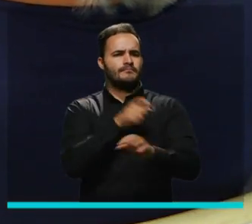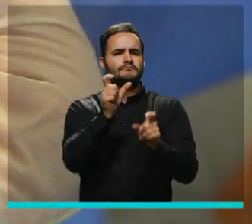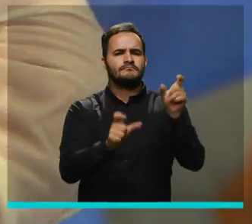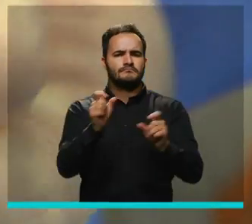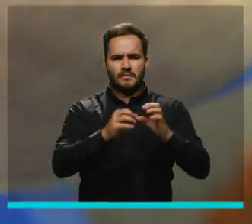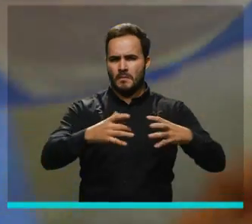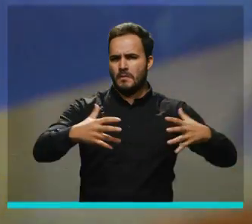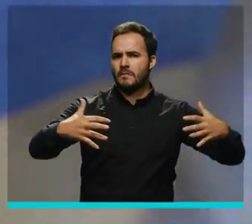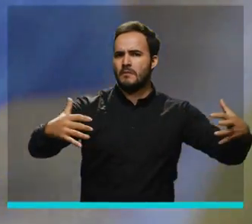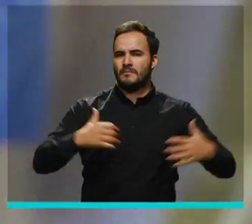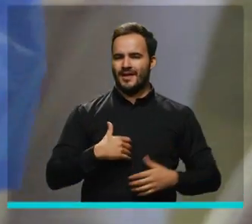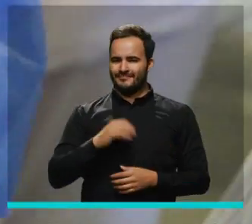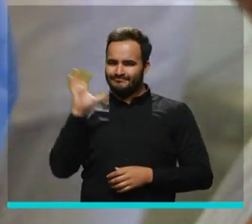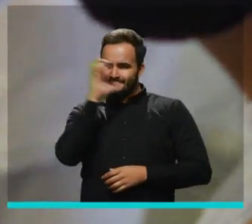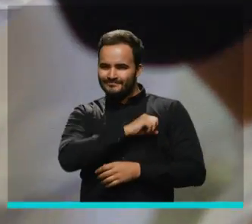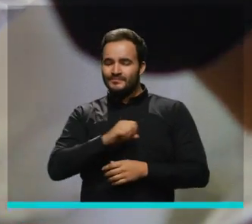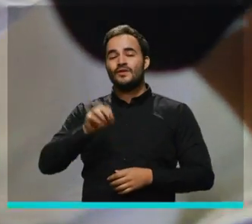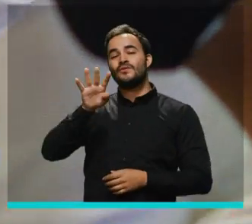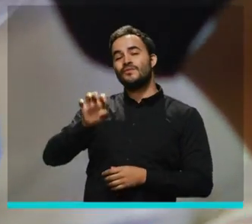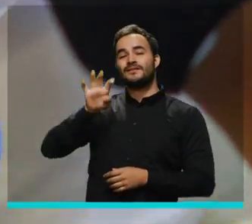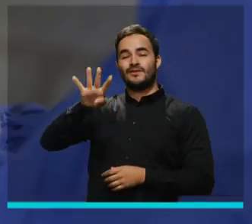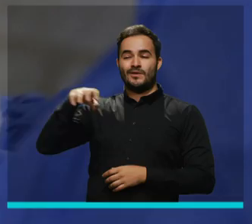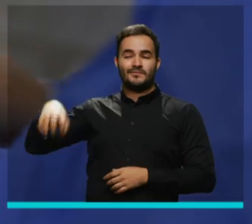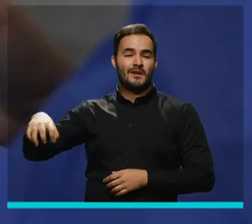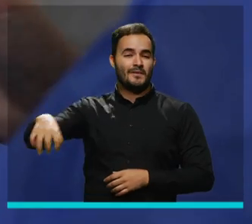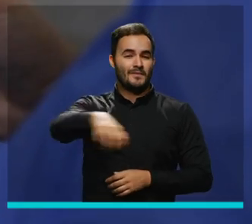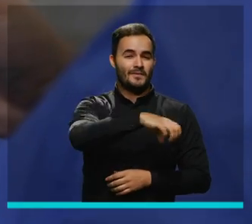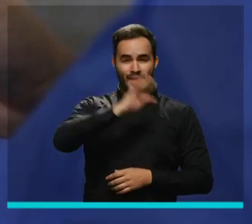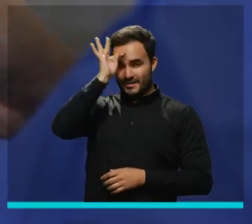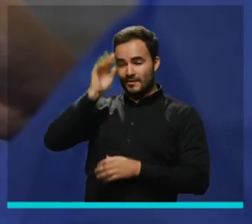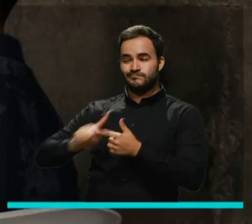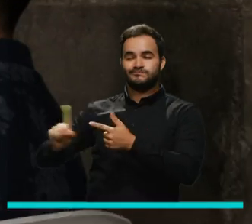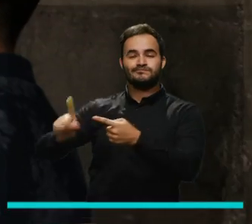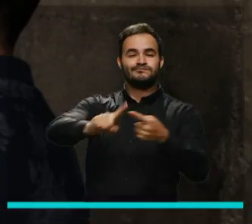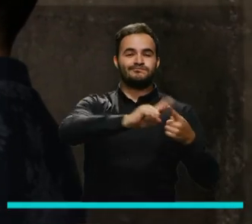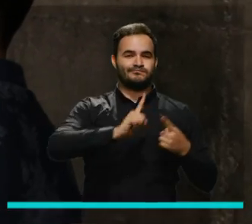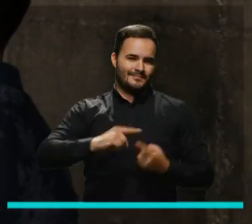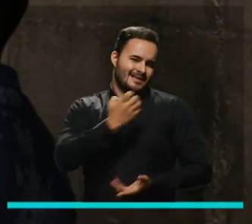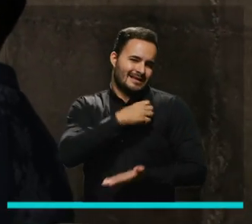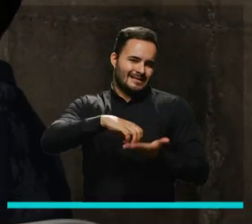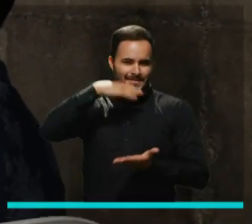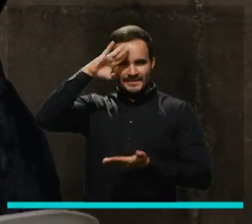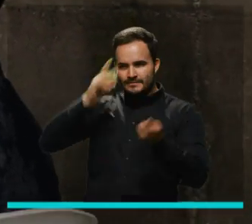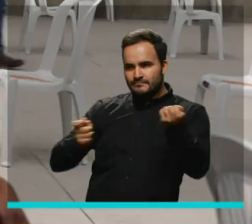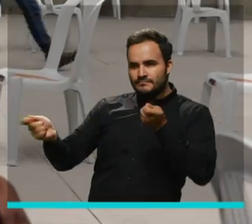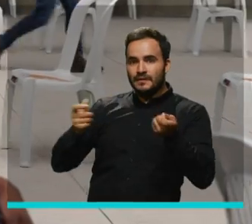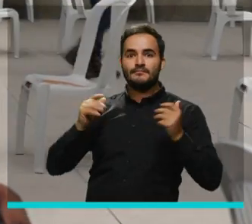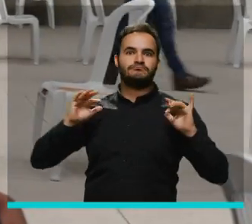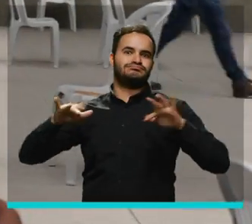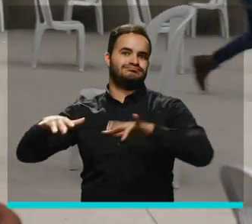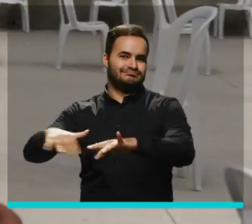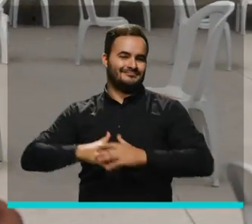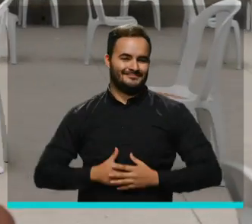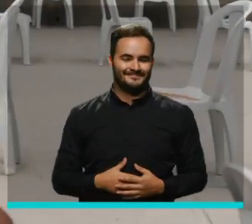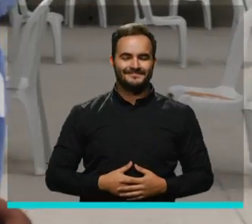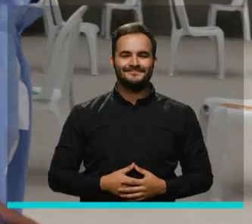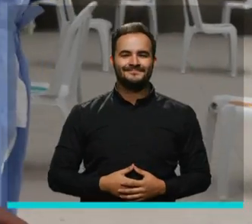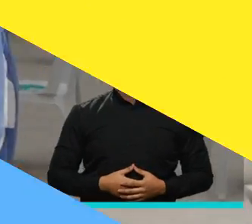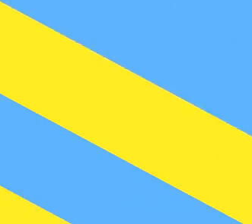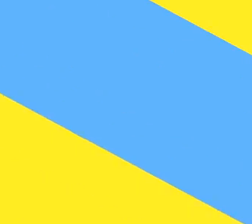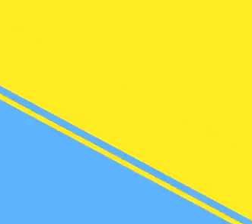-19 ya fueron aplicadas como resultado de los más de 94 puntos de vacunación instalados por la Administración Municipal.